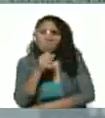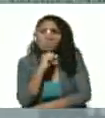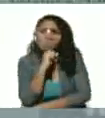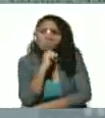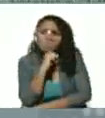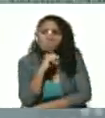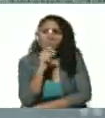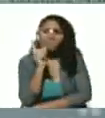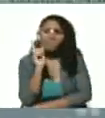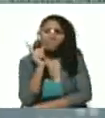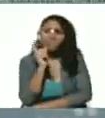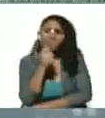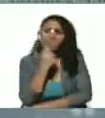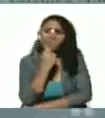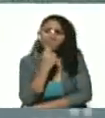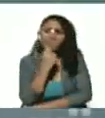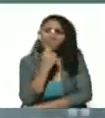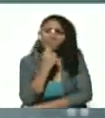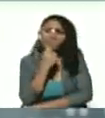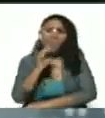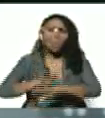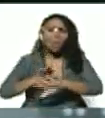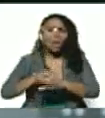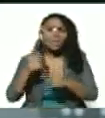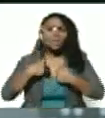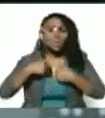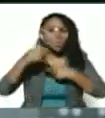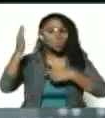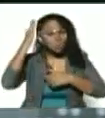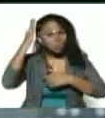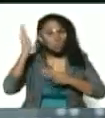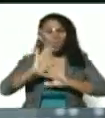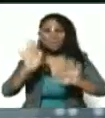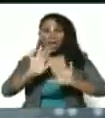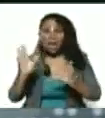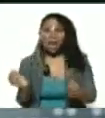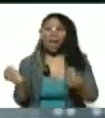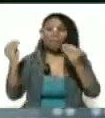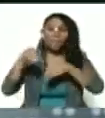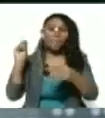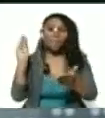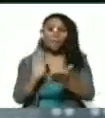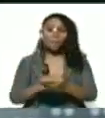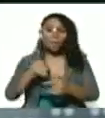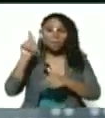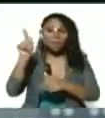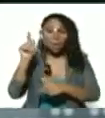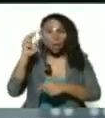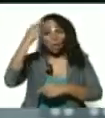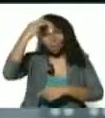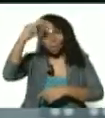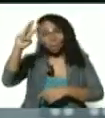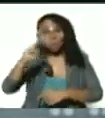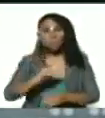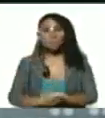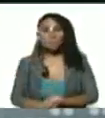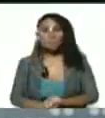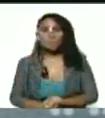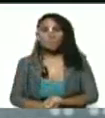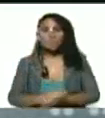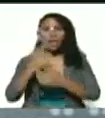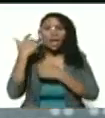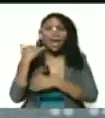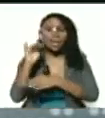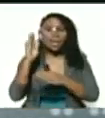sorprende. Porque yo sabe que ya tenemos un acuerdo para instalarnos en México. Tenemos una